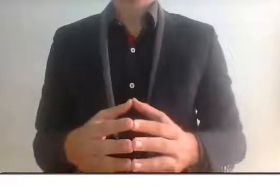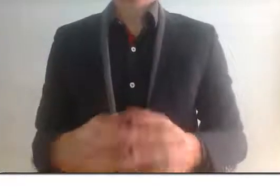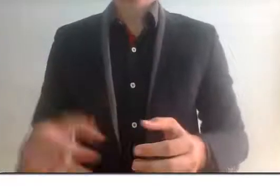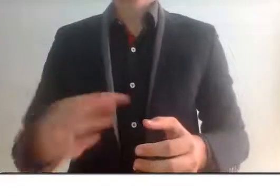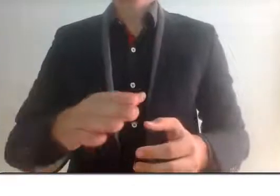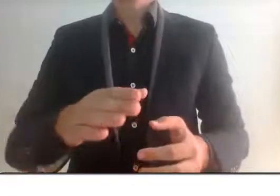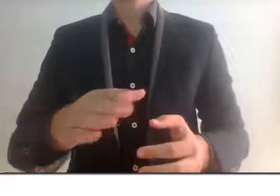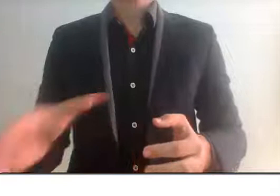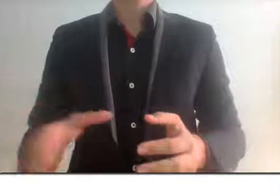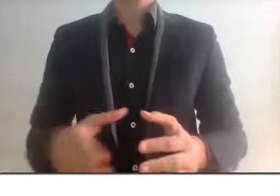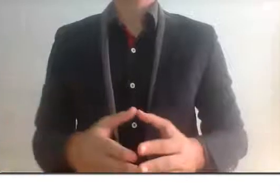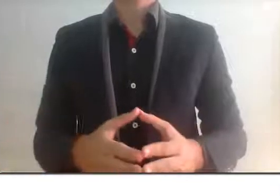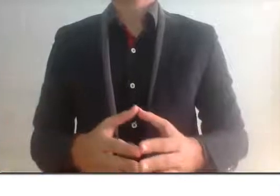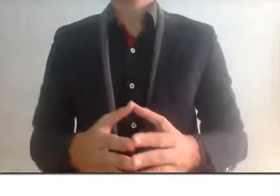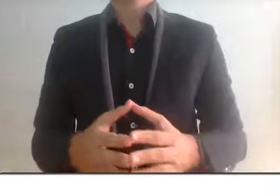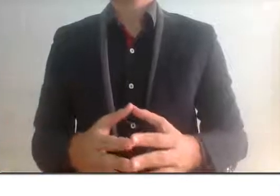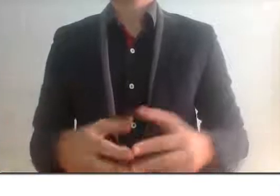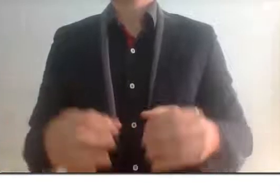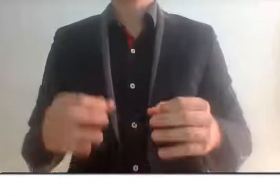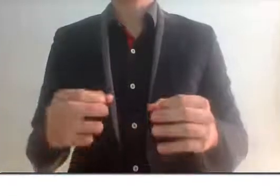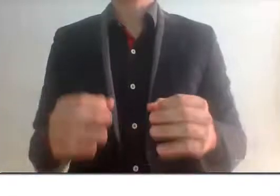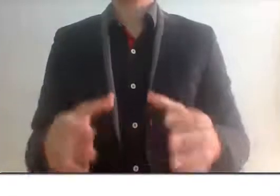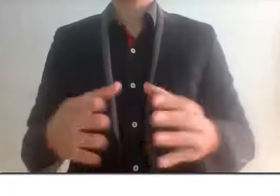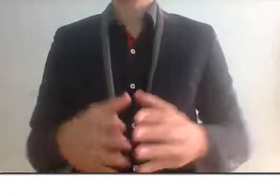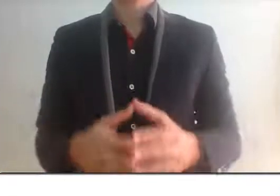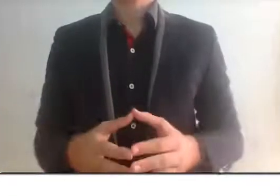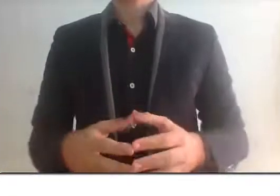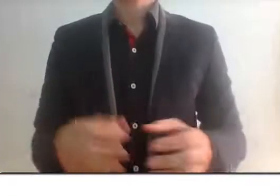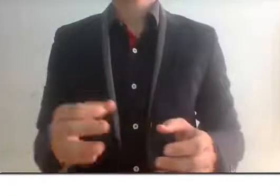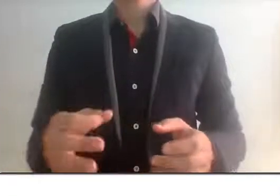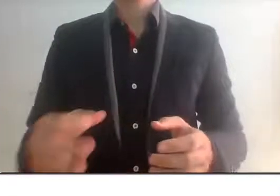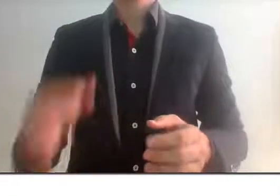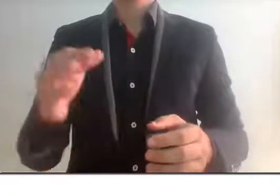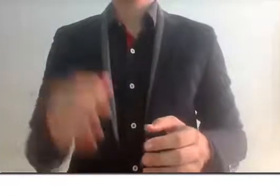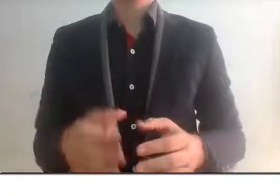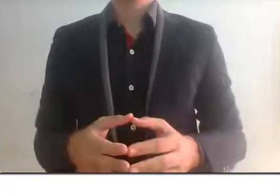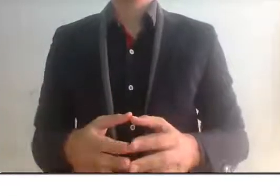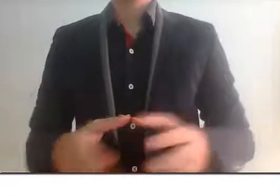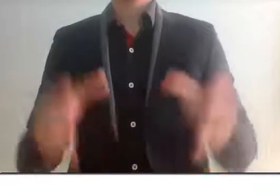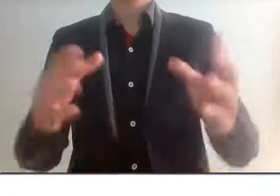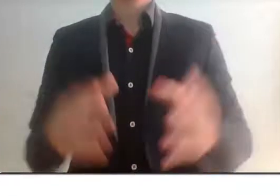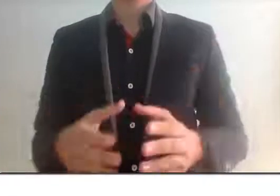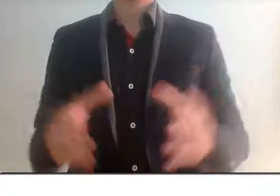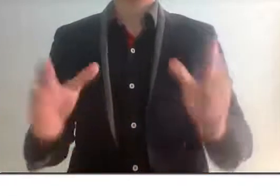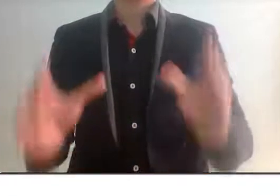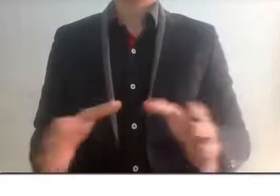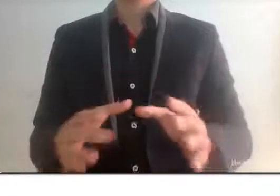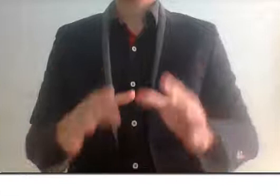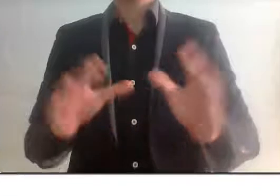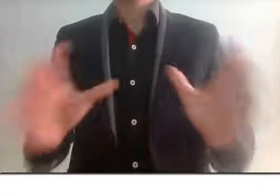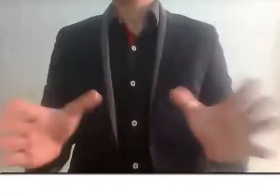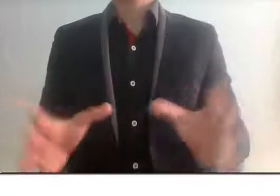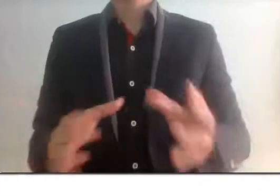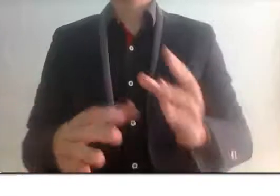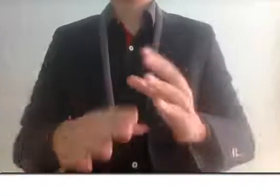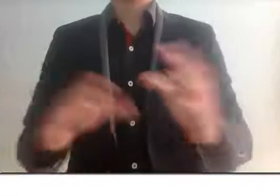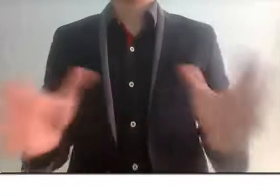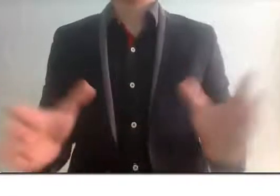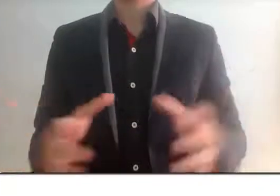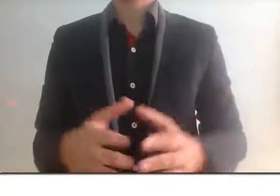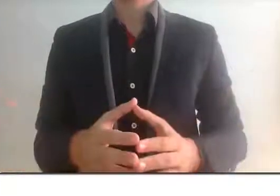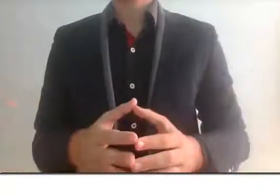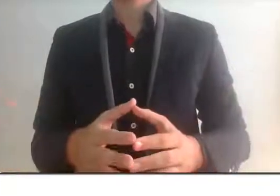gente que dice, todos los apoyos de Andrés Manuel López Obrador son asquerosos y son socialistas y son comunistas. Digo, Dios mío, ver, primero